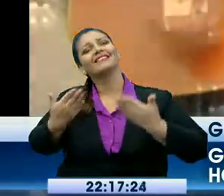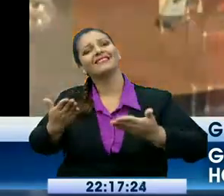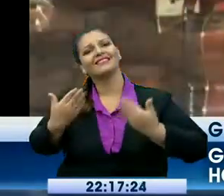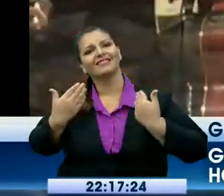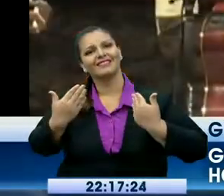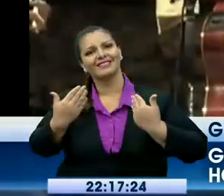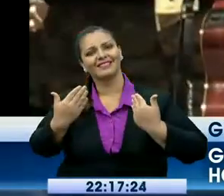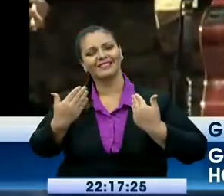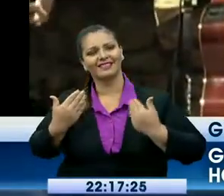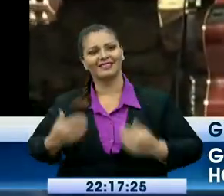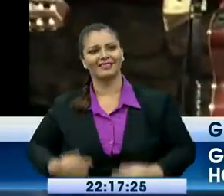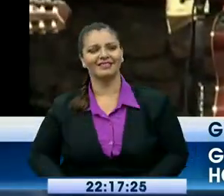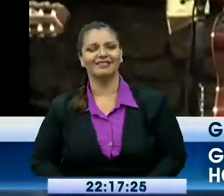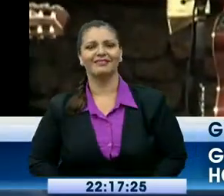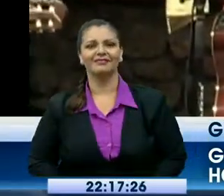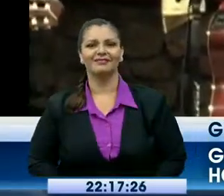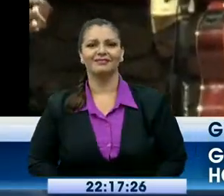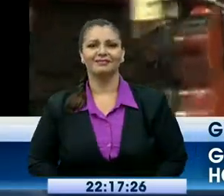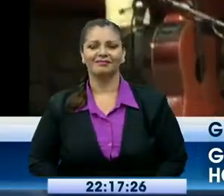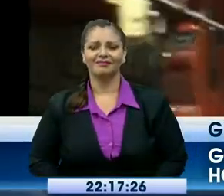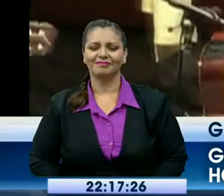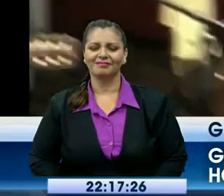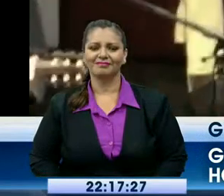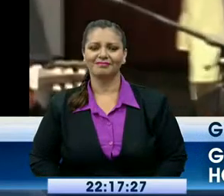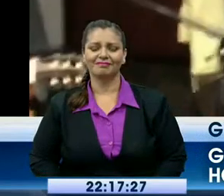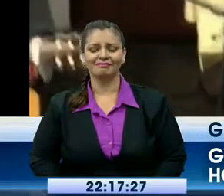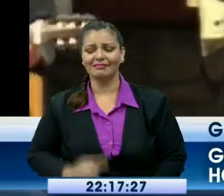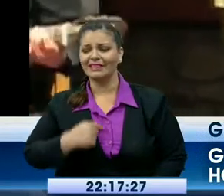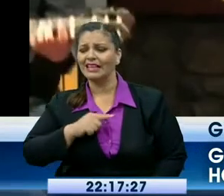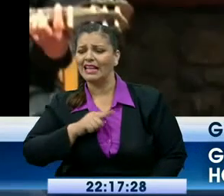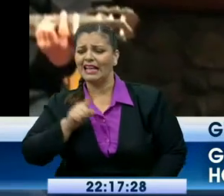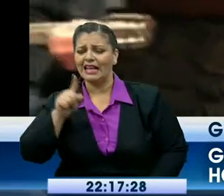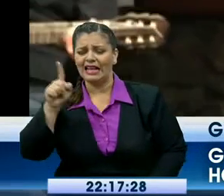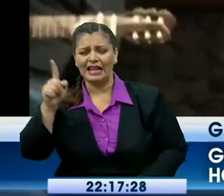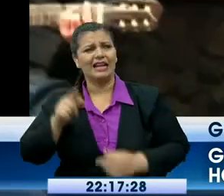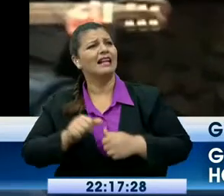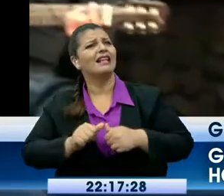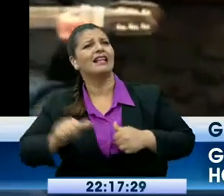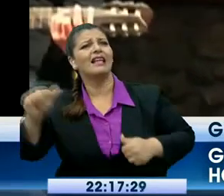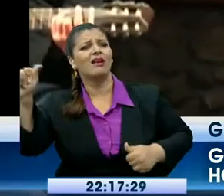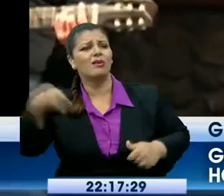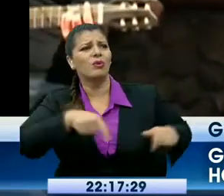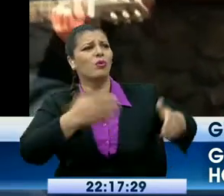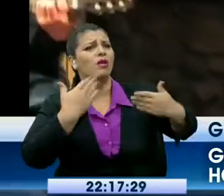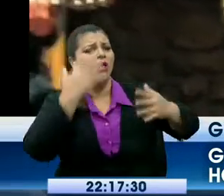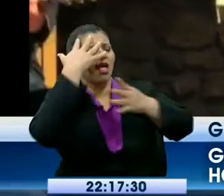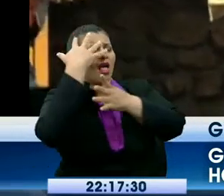castigado en el olvido.